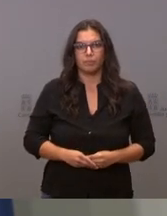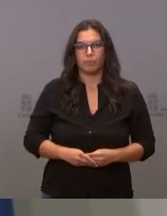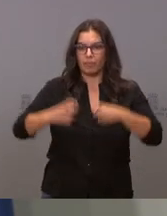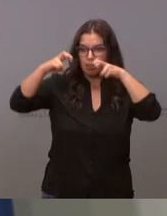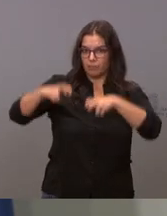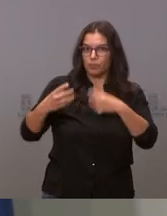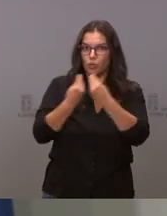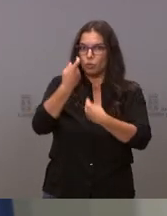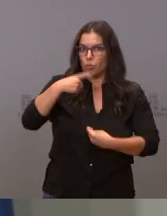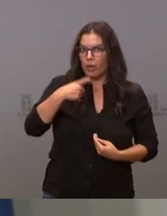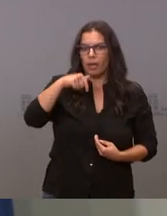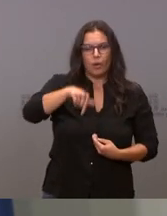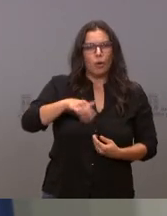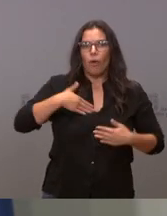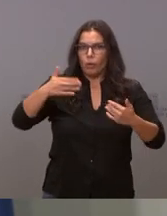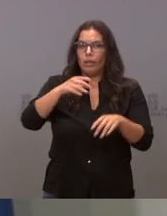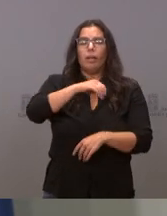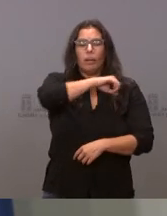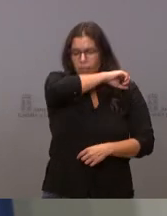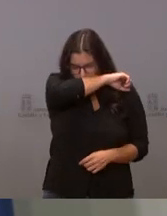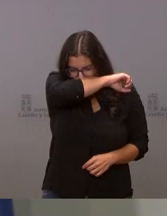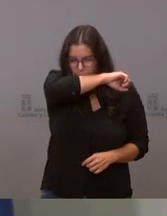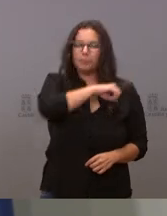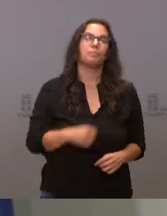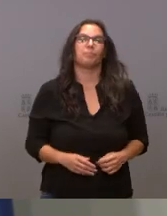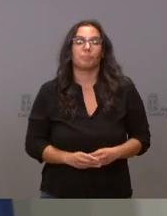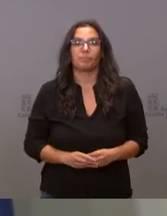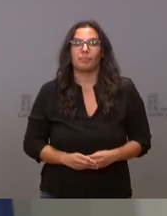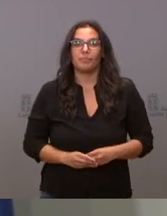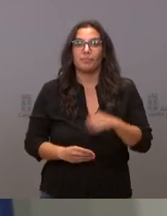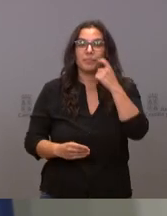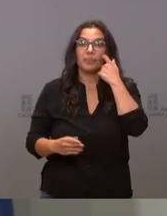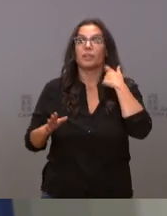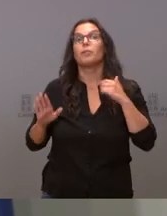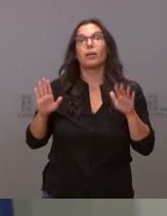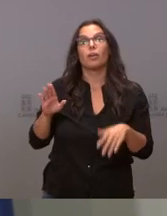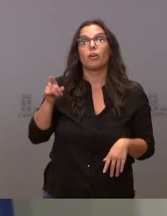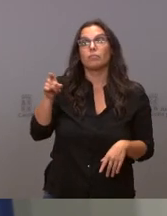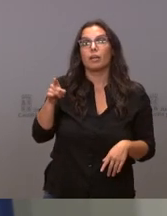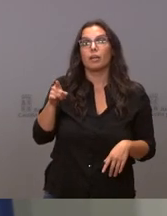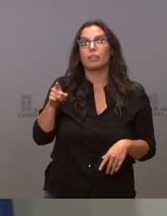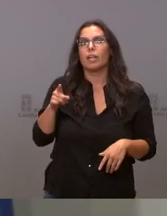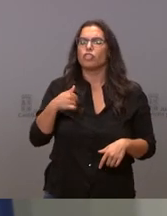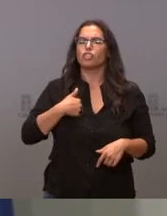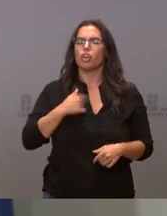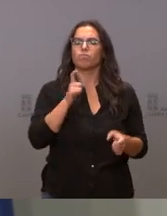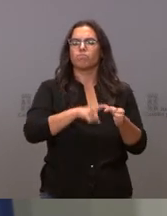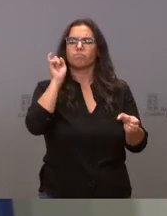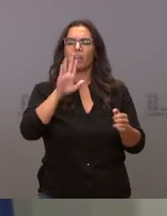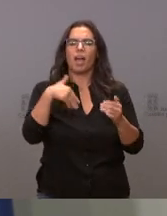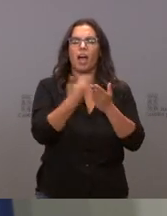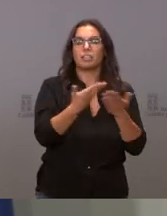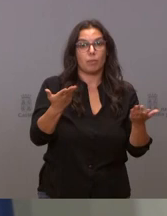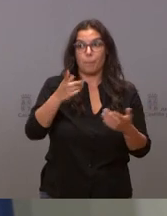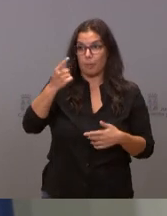hoy mañana pasado cuando quiera es que el señor Tudanca no se sienta hasta que no ocurra no sé qué pues mire siéntese con nosotros y díganos qué quiere que